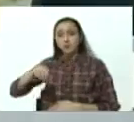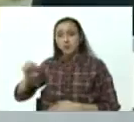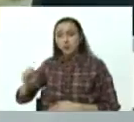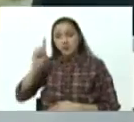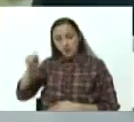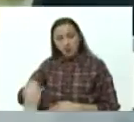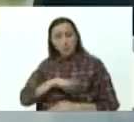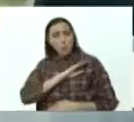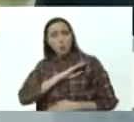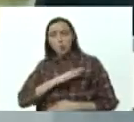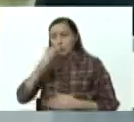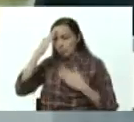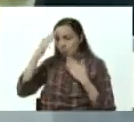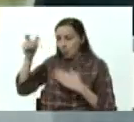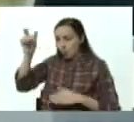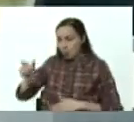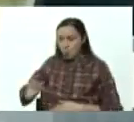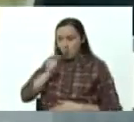Roberto Roberto.